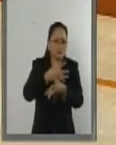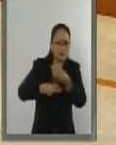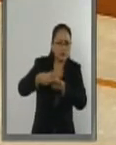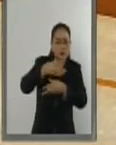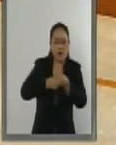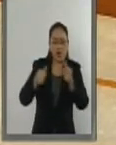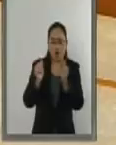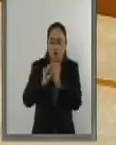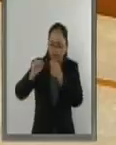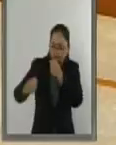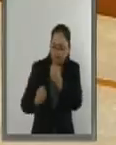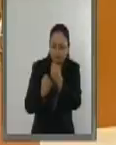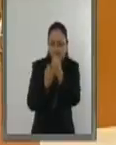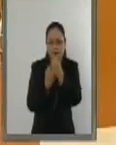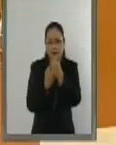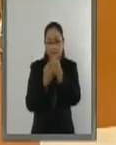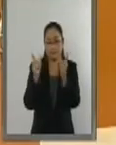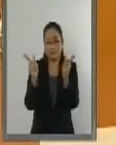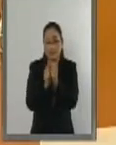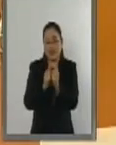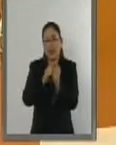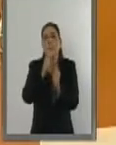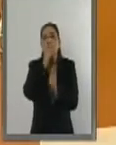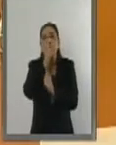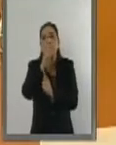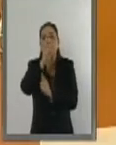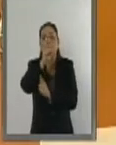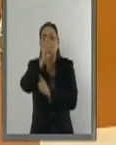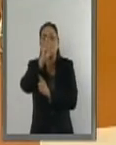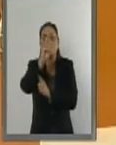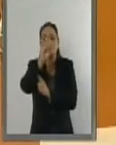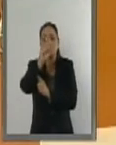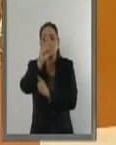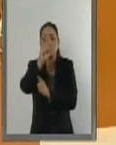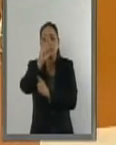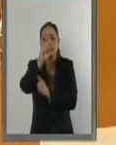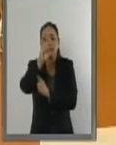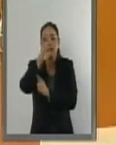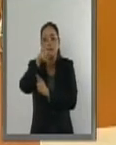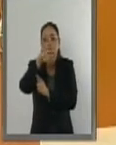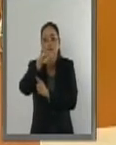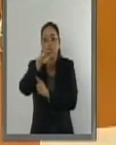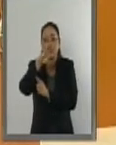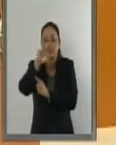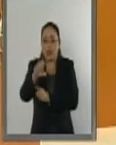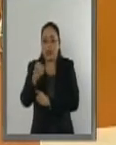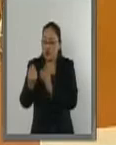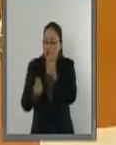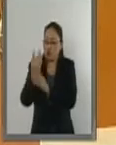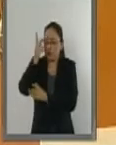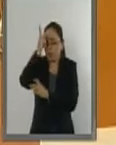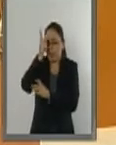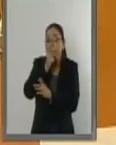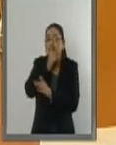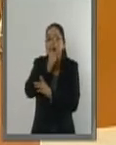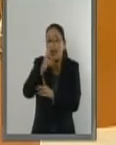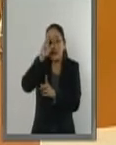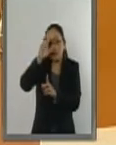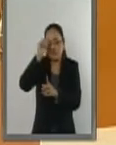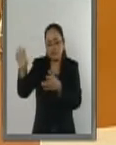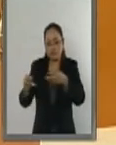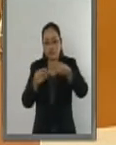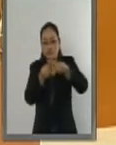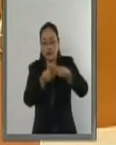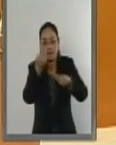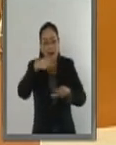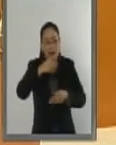sostenible, subrayo sostenible, que es la nueva aportación, mediante las acciones que contribuyan a la erradicación